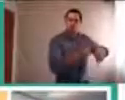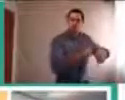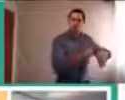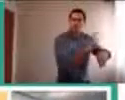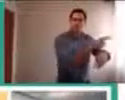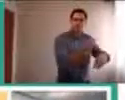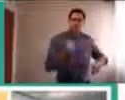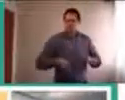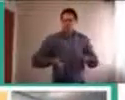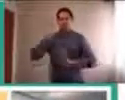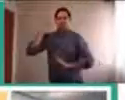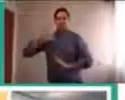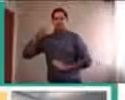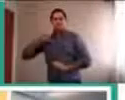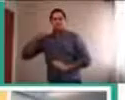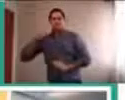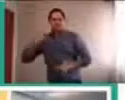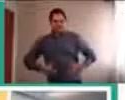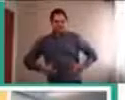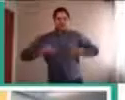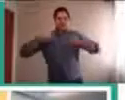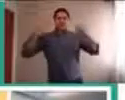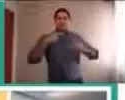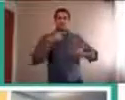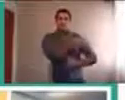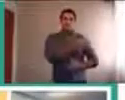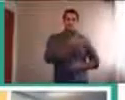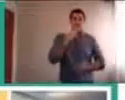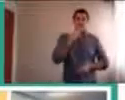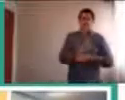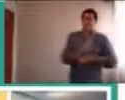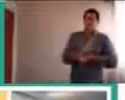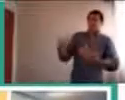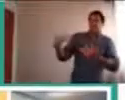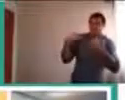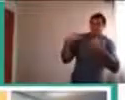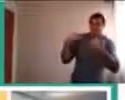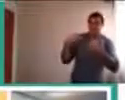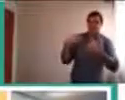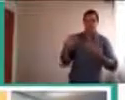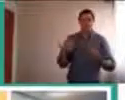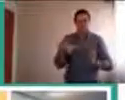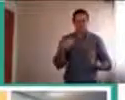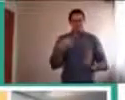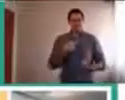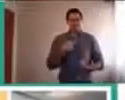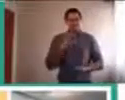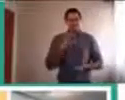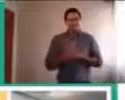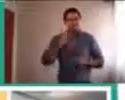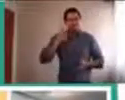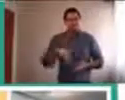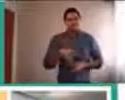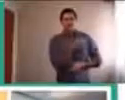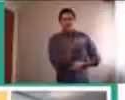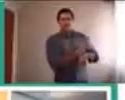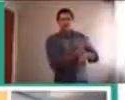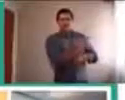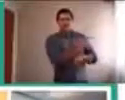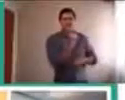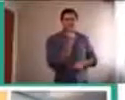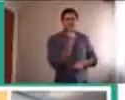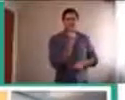adultos seamos más empáticos, porque entendemos que ese docente también tiene una familia, también tiene sus hijos, también tiene que